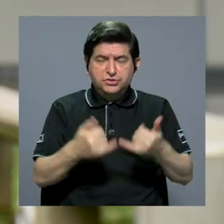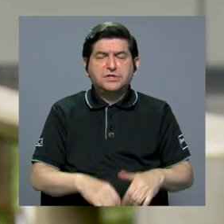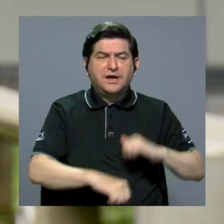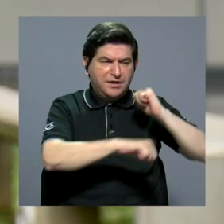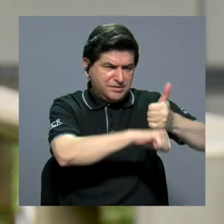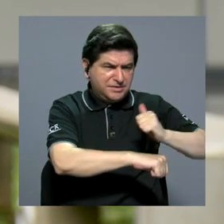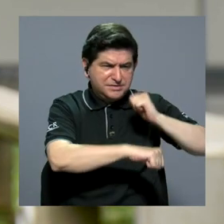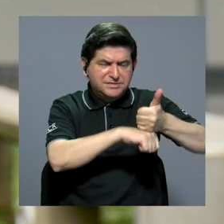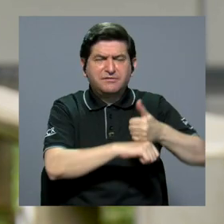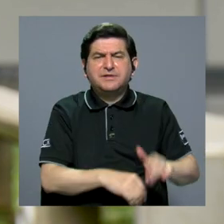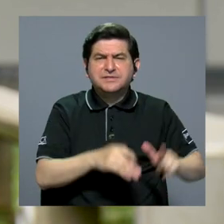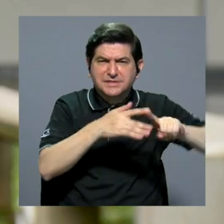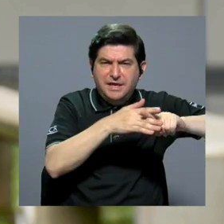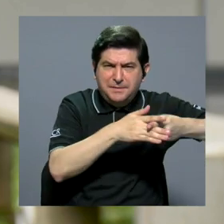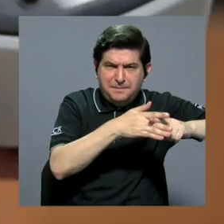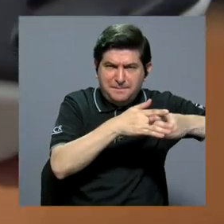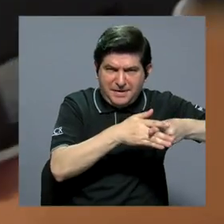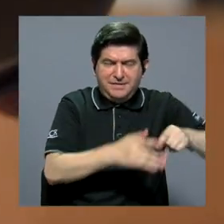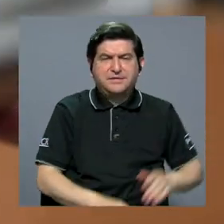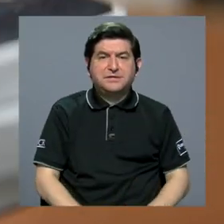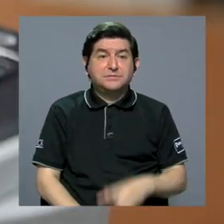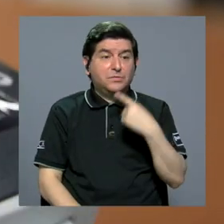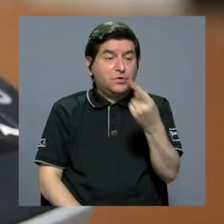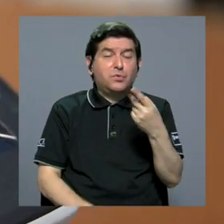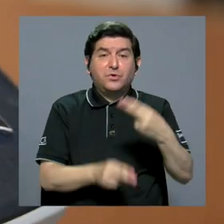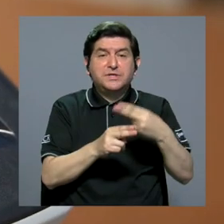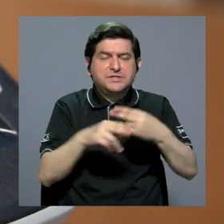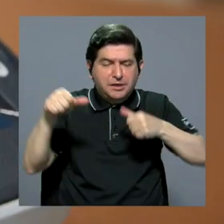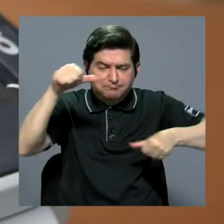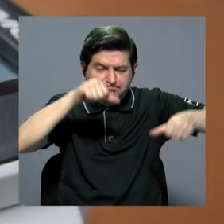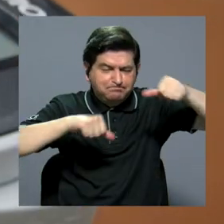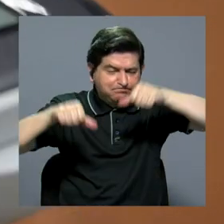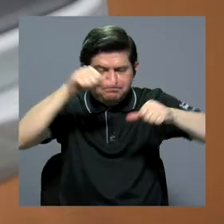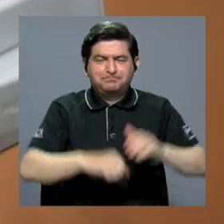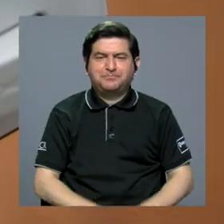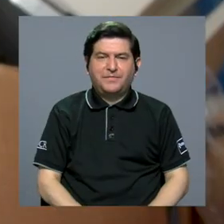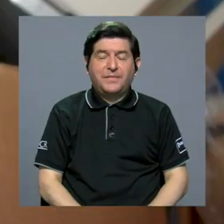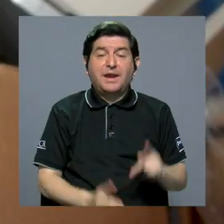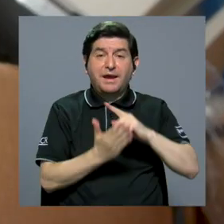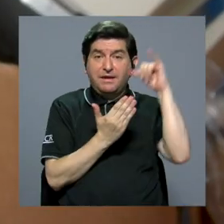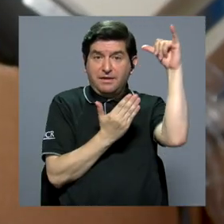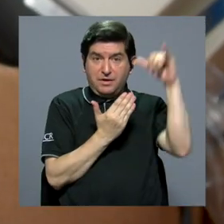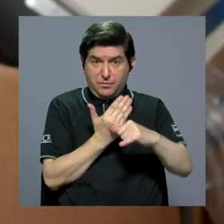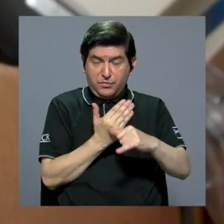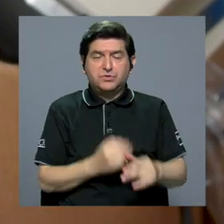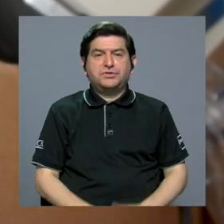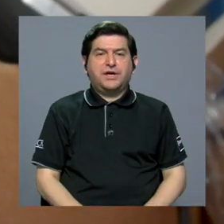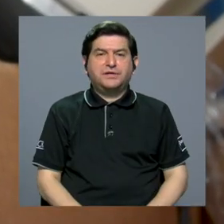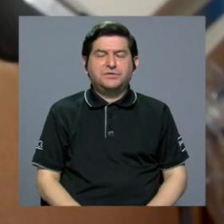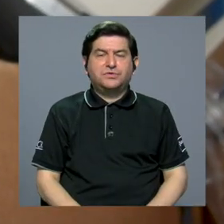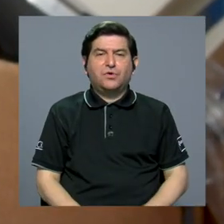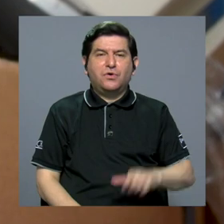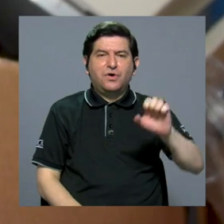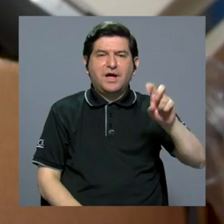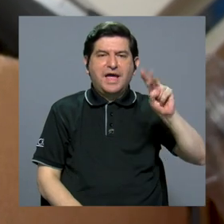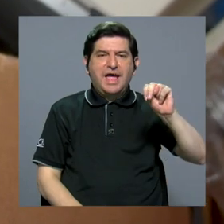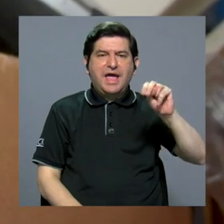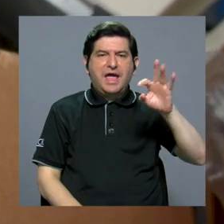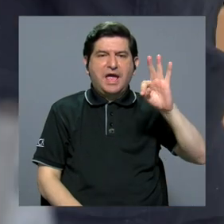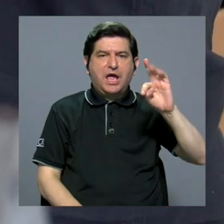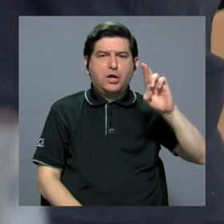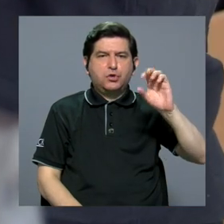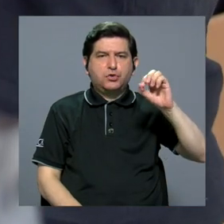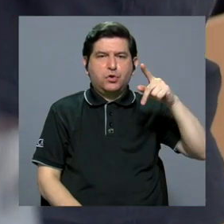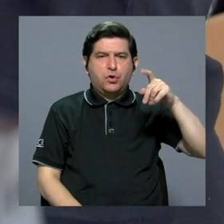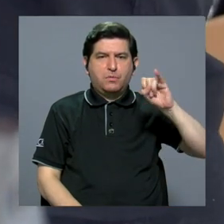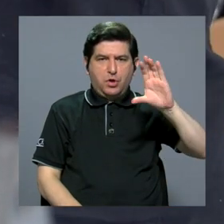categorías vamos a crear aparatos que son, como lo dice el nombre, experimentales. Para este proyecto, llamado Entrópico,